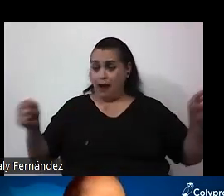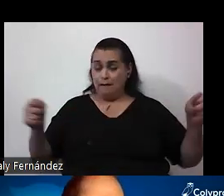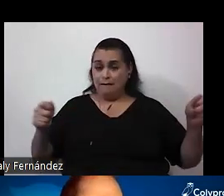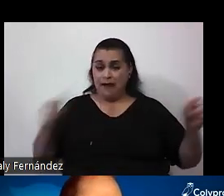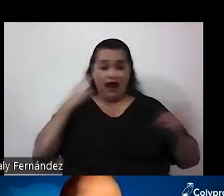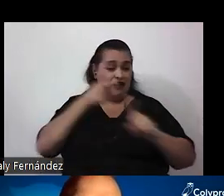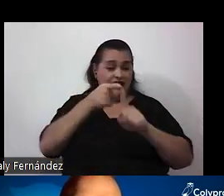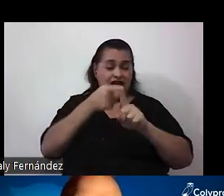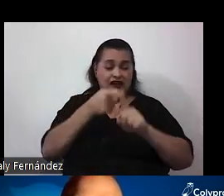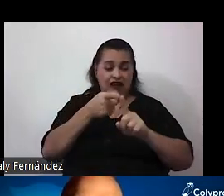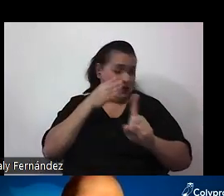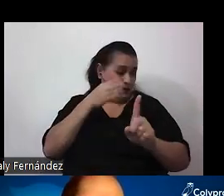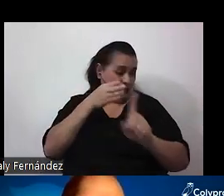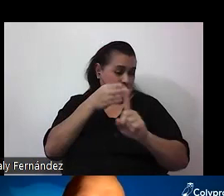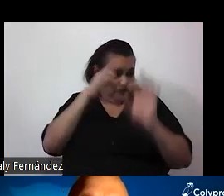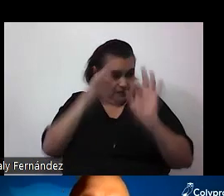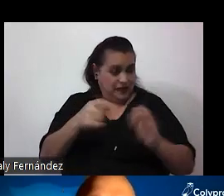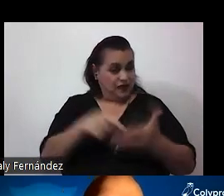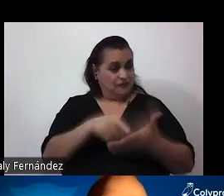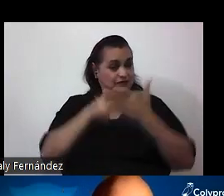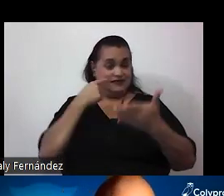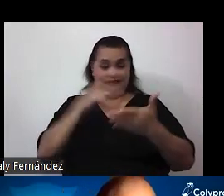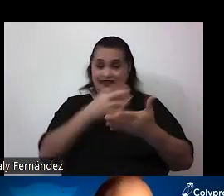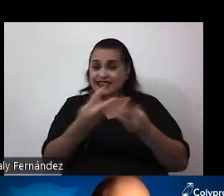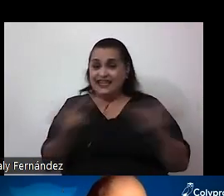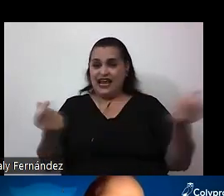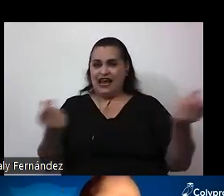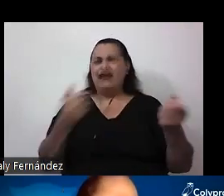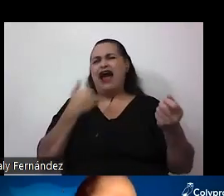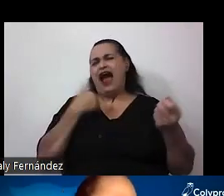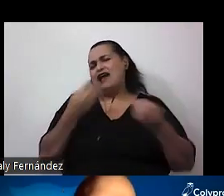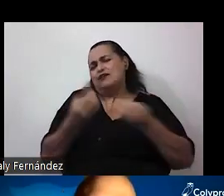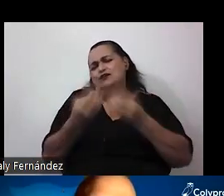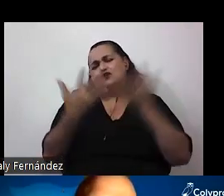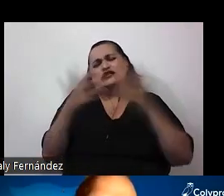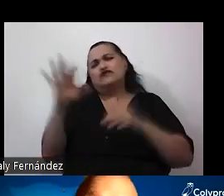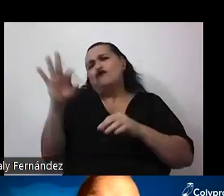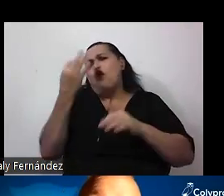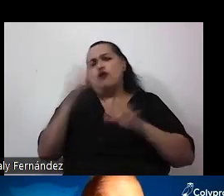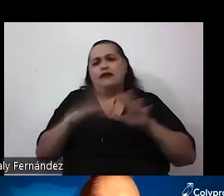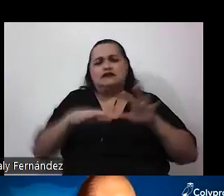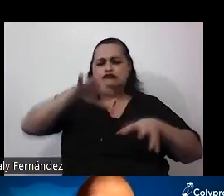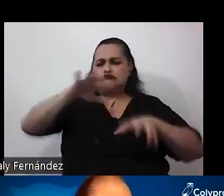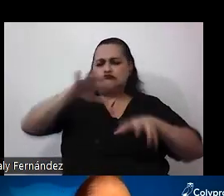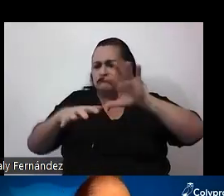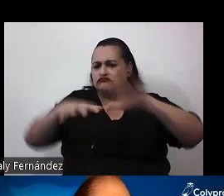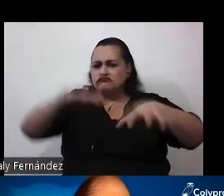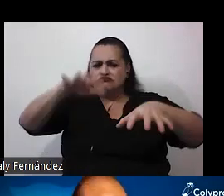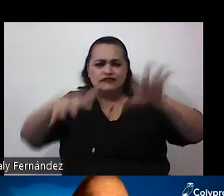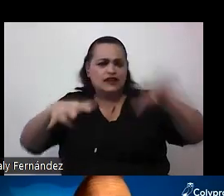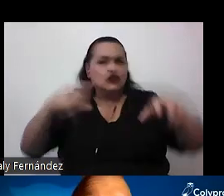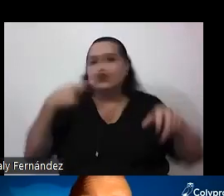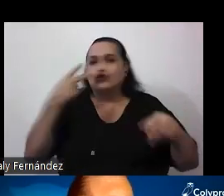reflejo del territorio que representa. Hay infinidad de aspectos del territorio representado que no son captados por el mapa.